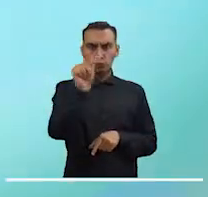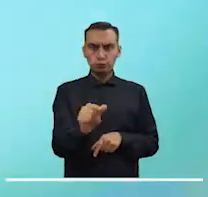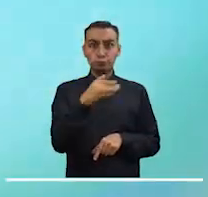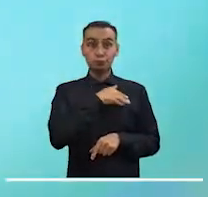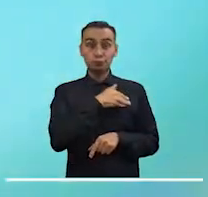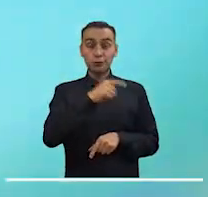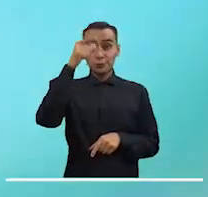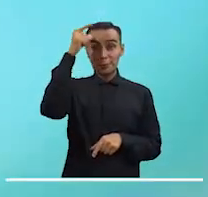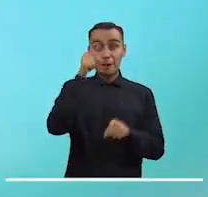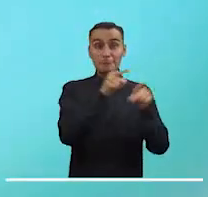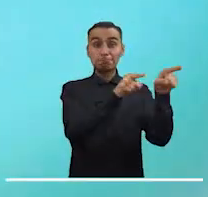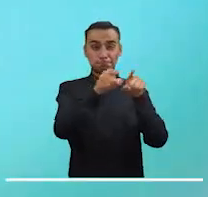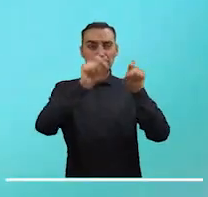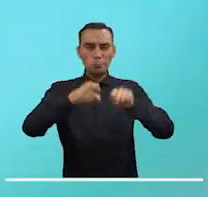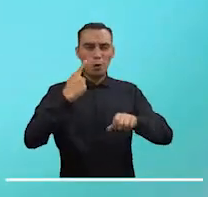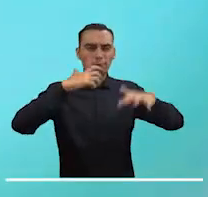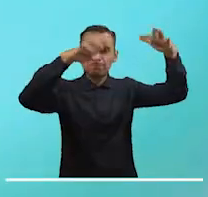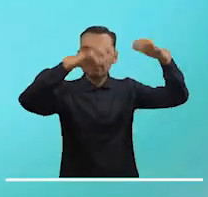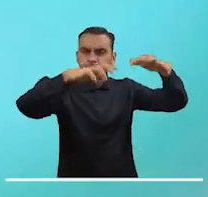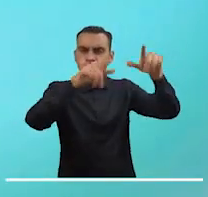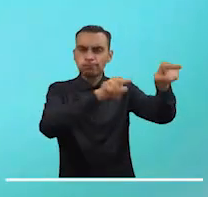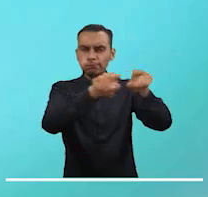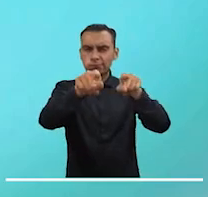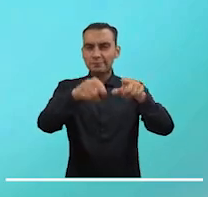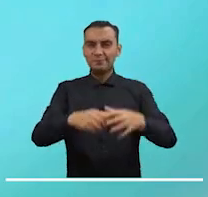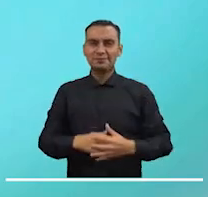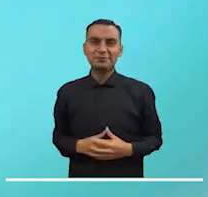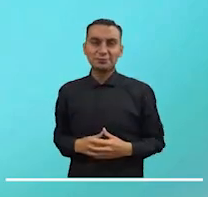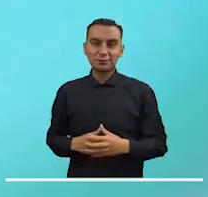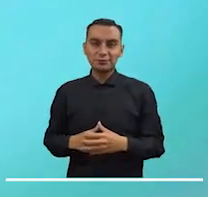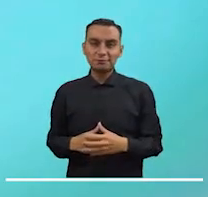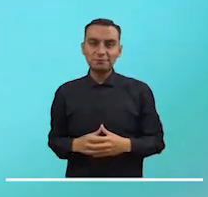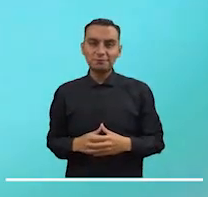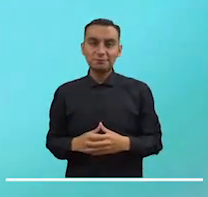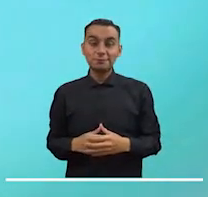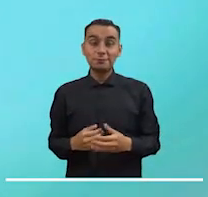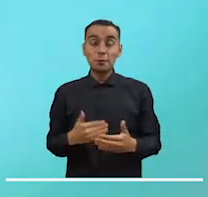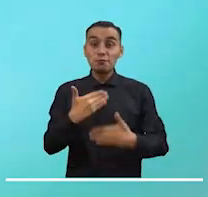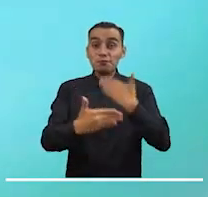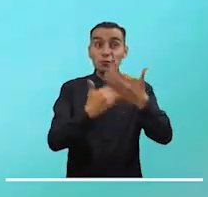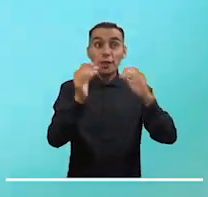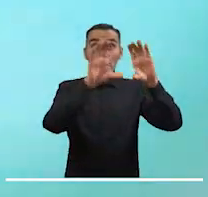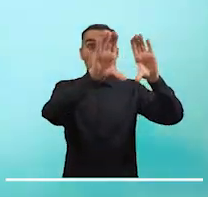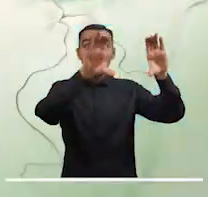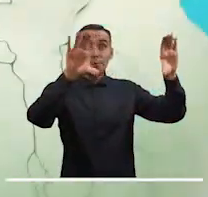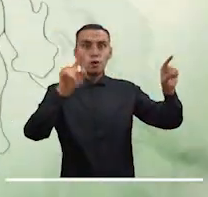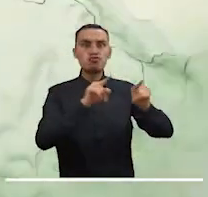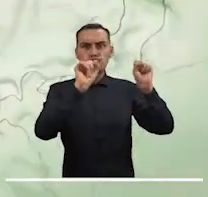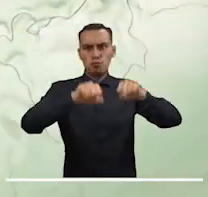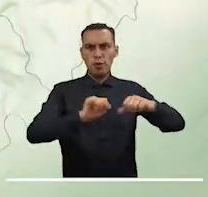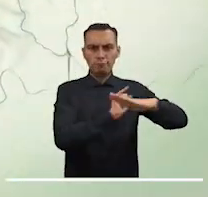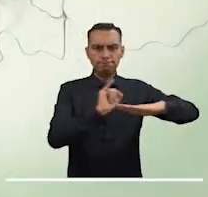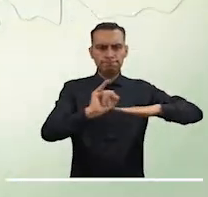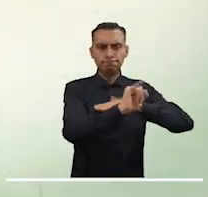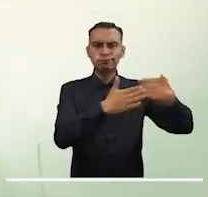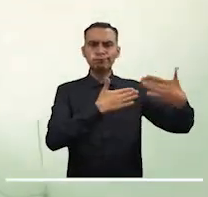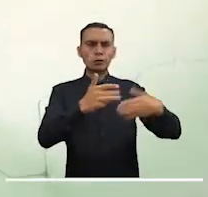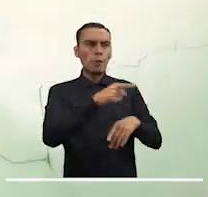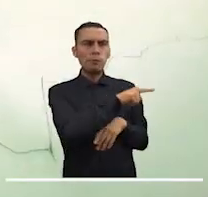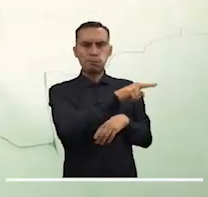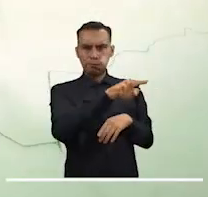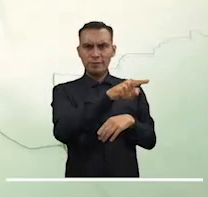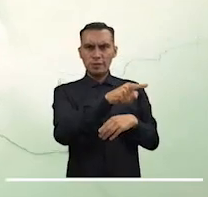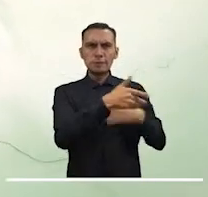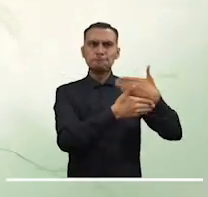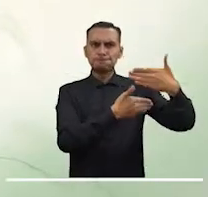estiman algunas precipitaciones. Un cielo parcialmente nublado se prevé en las islas de San Andrés y Providencia, donde